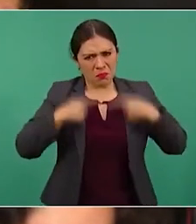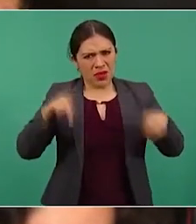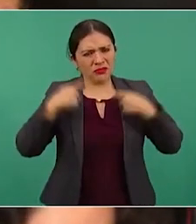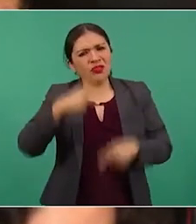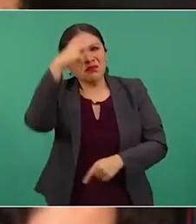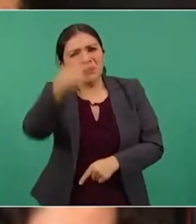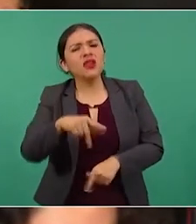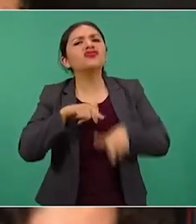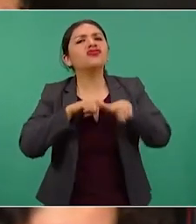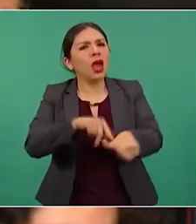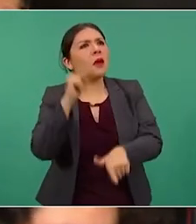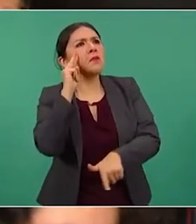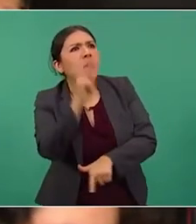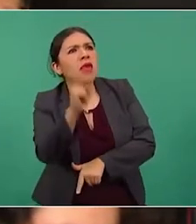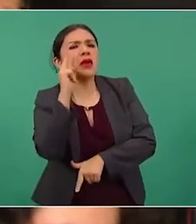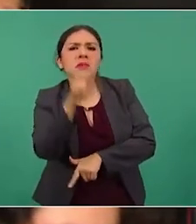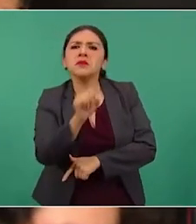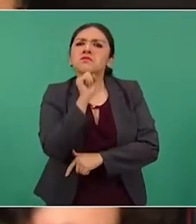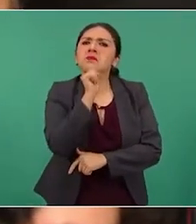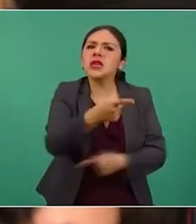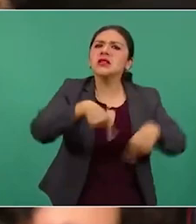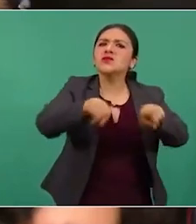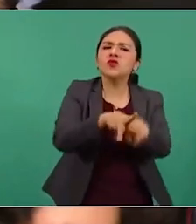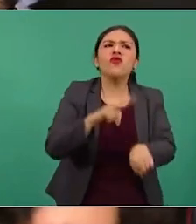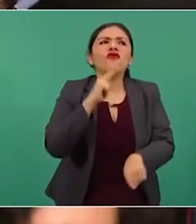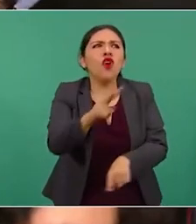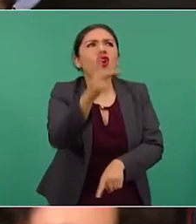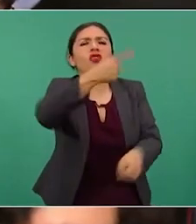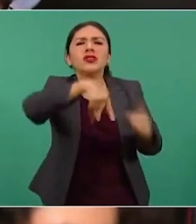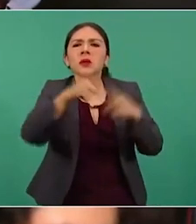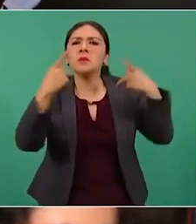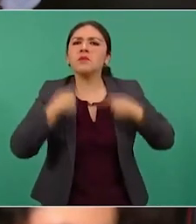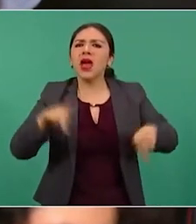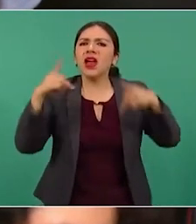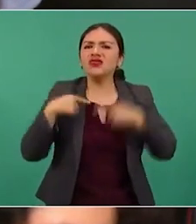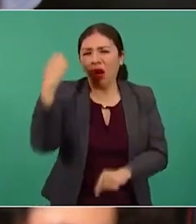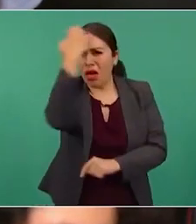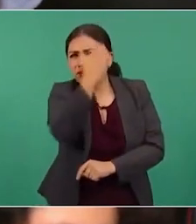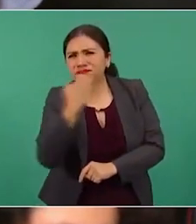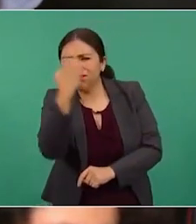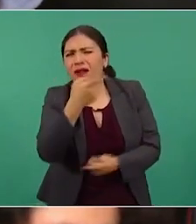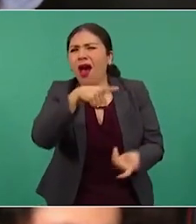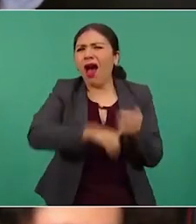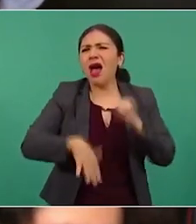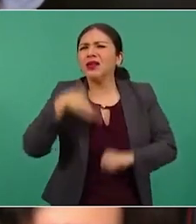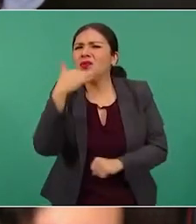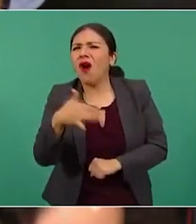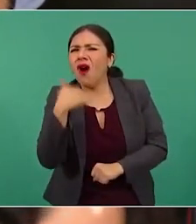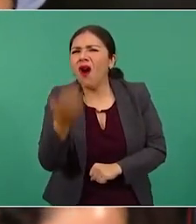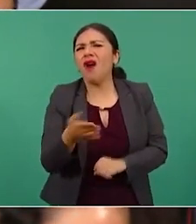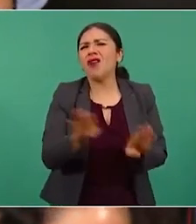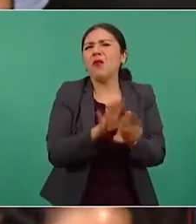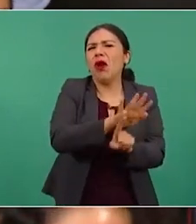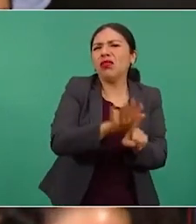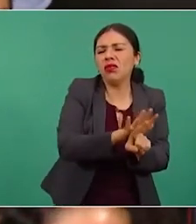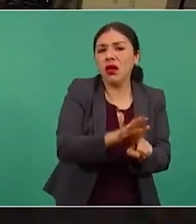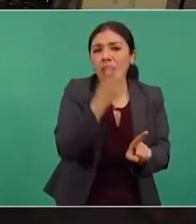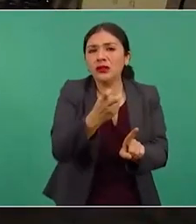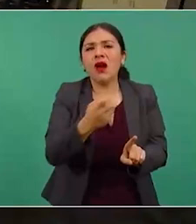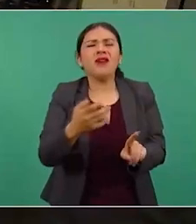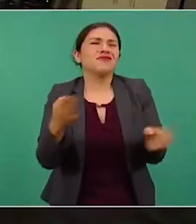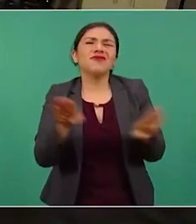sigue viendo los mismos rostros, escuchando las mismas voces, los mismos análisis sobados y recalcitrantes y, en todo caso,